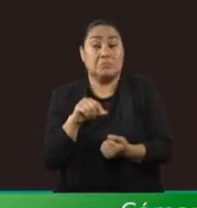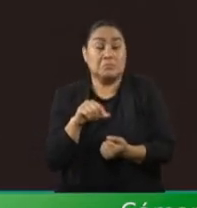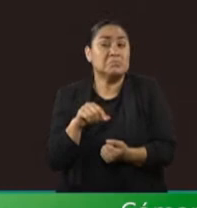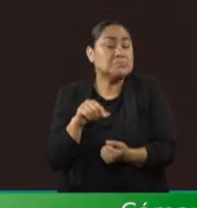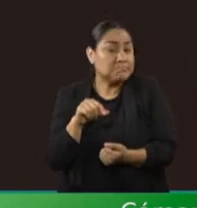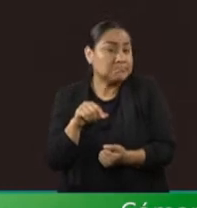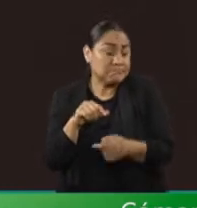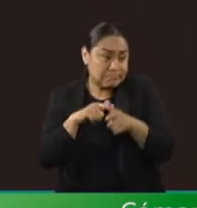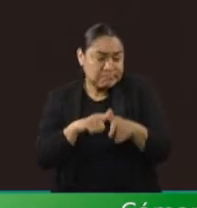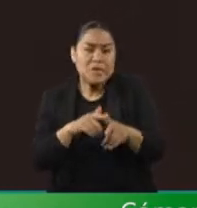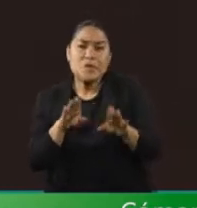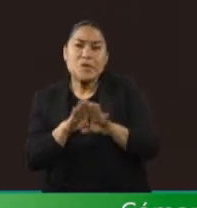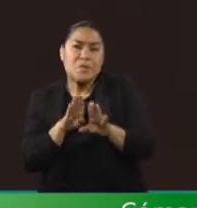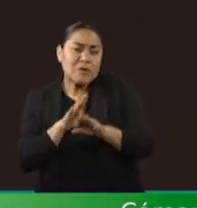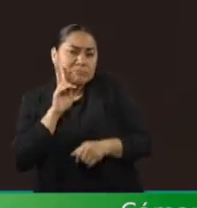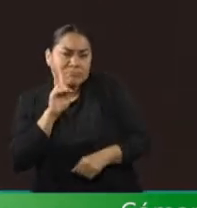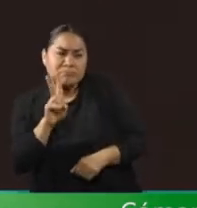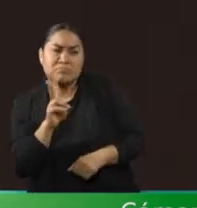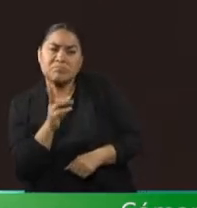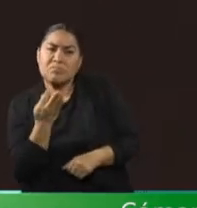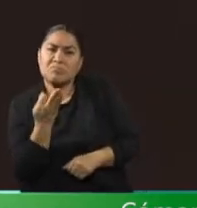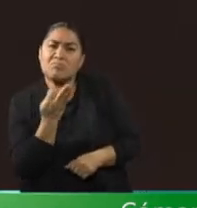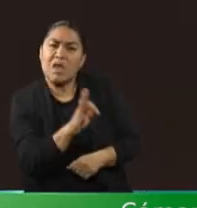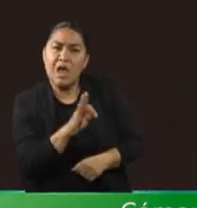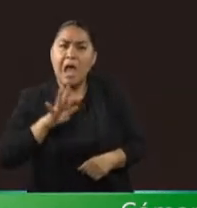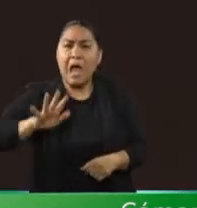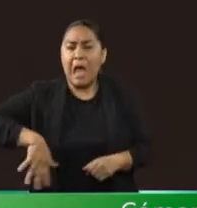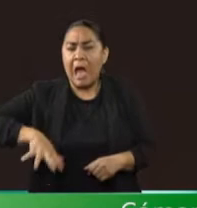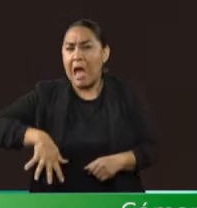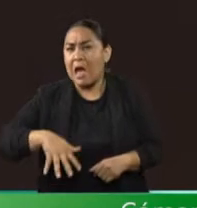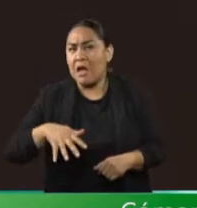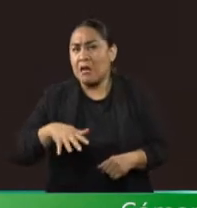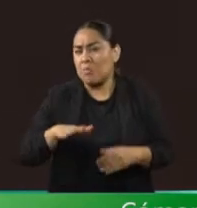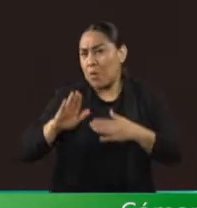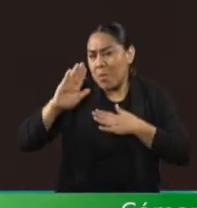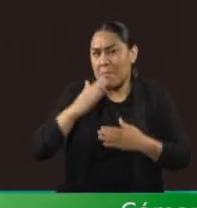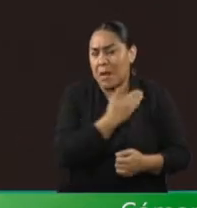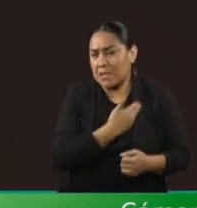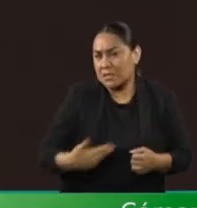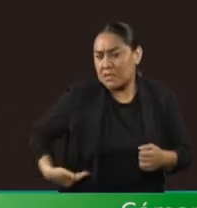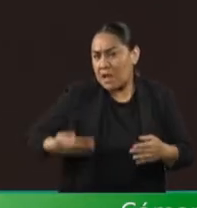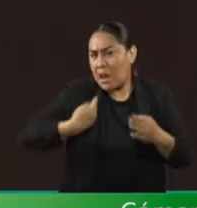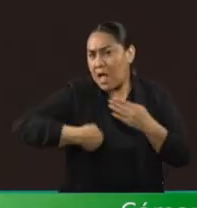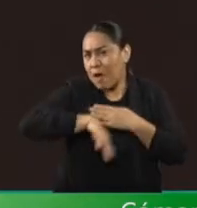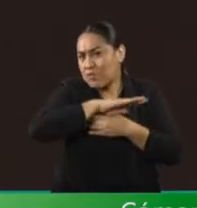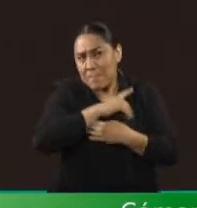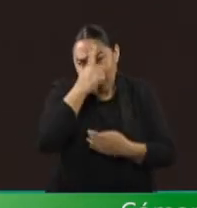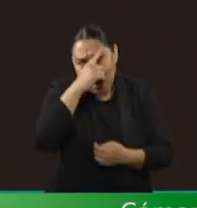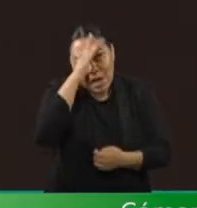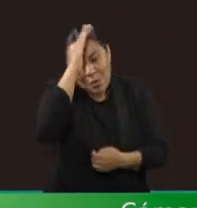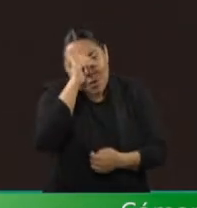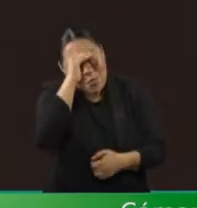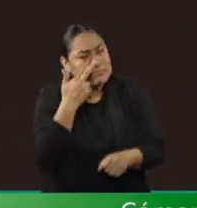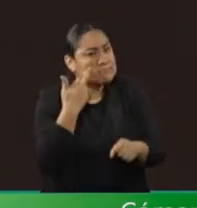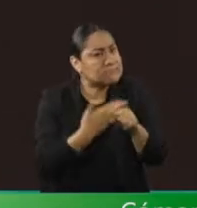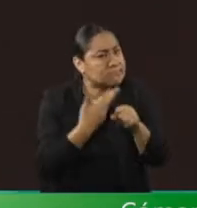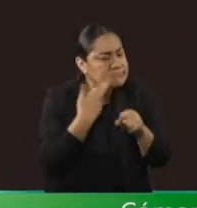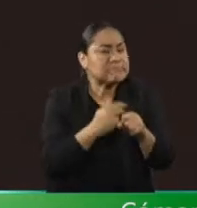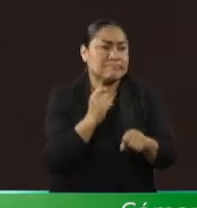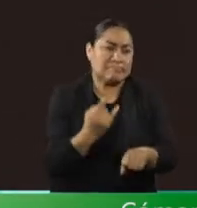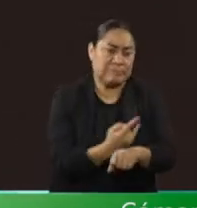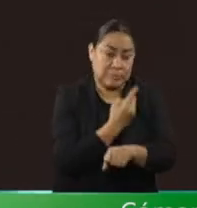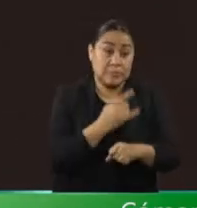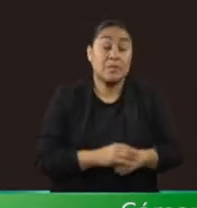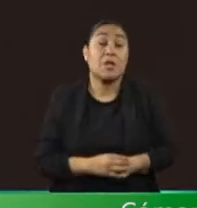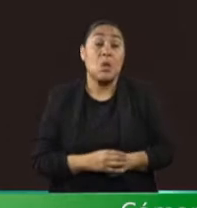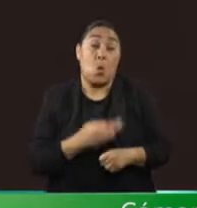traicionando a la agenda y a los compromisos de la propia presidenta de la República, Claudia Sheinbaum. Esta reforma y